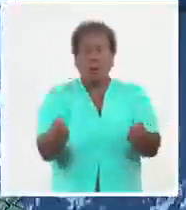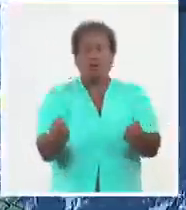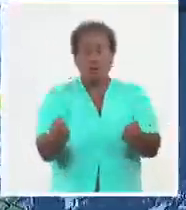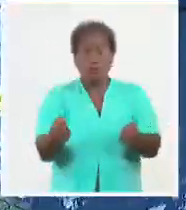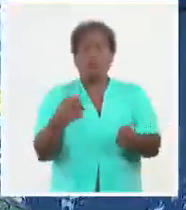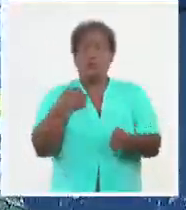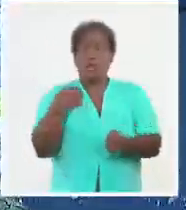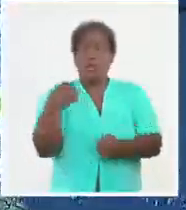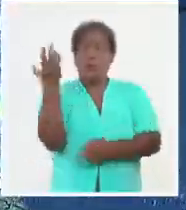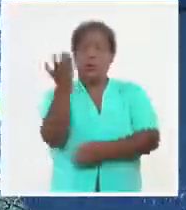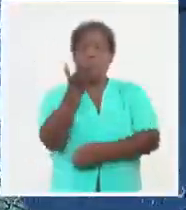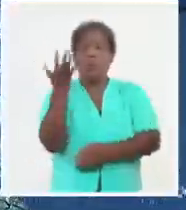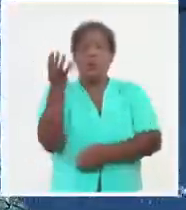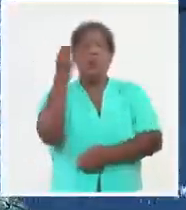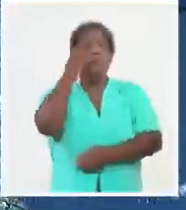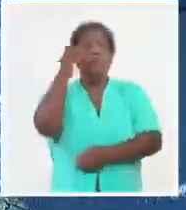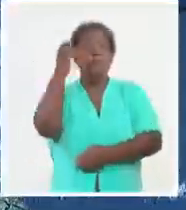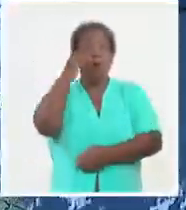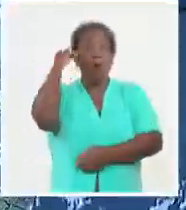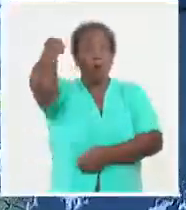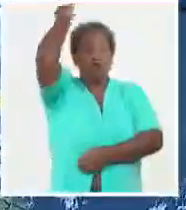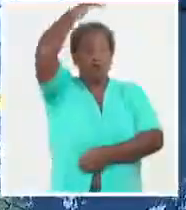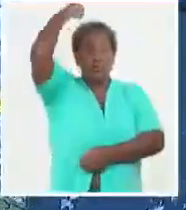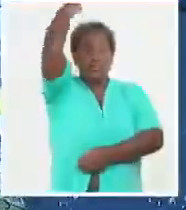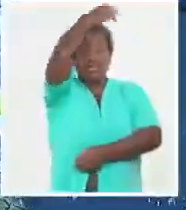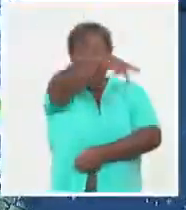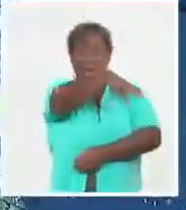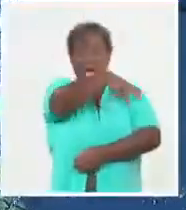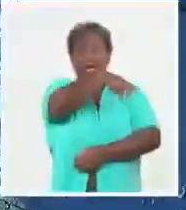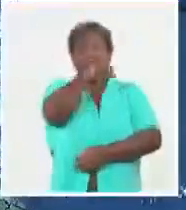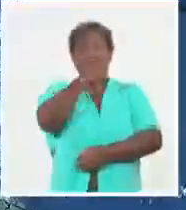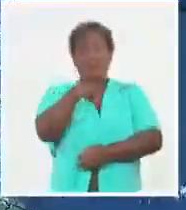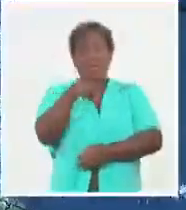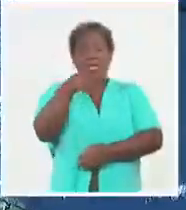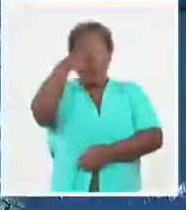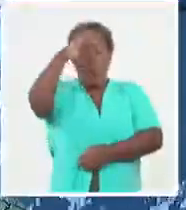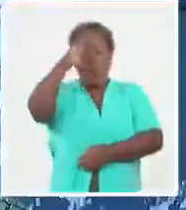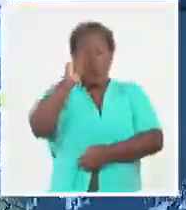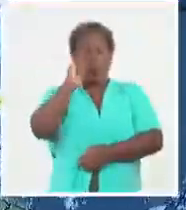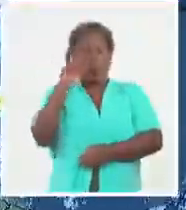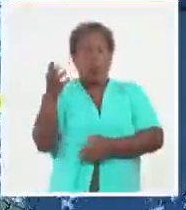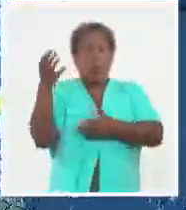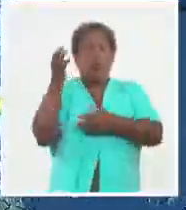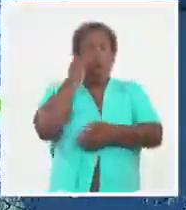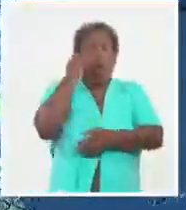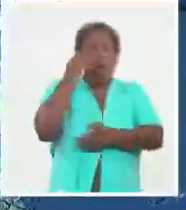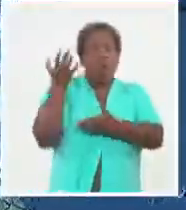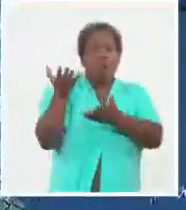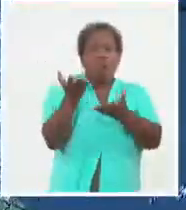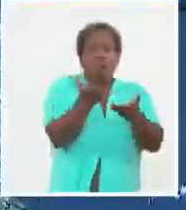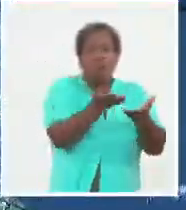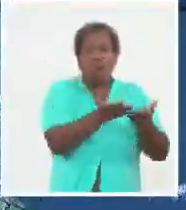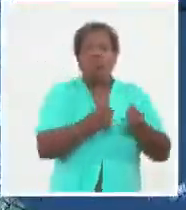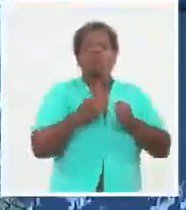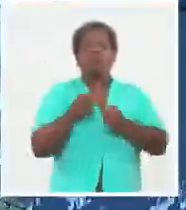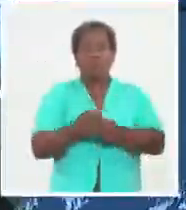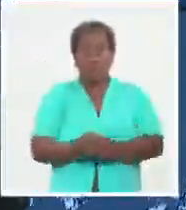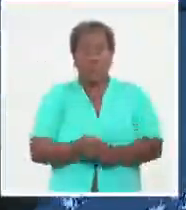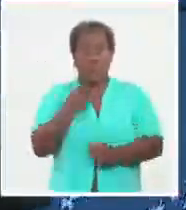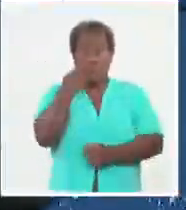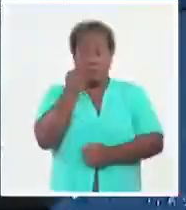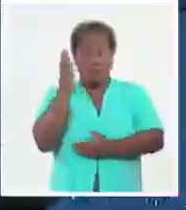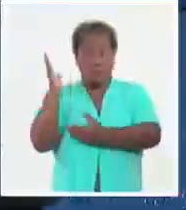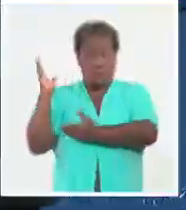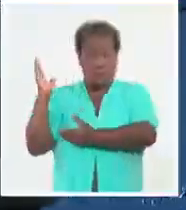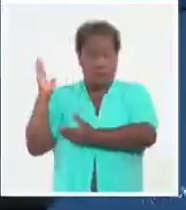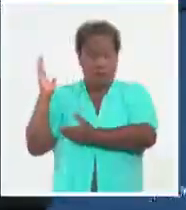de aire con polvo del Sahara que cubre casi todo el territorio nacional. Por eso también las temperaturas son elevadas. Sin embargo, fíjense en